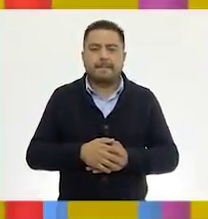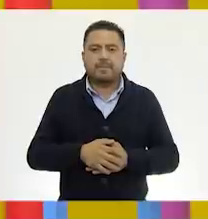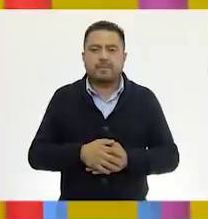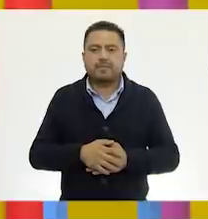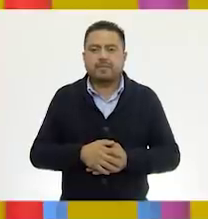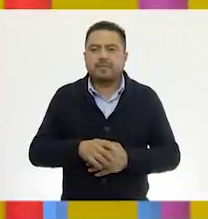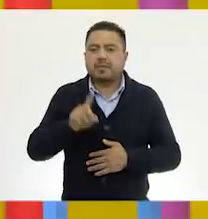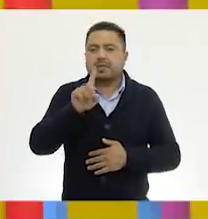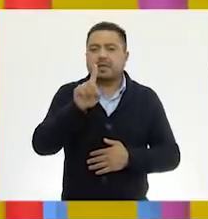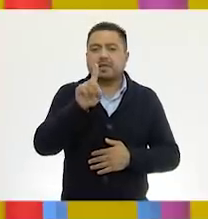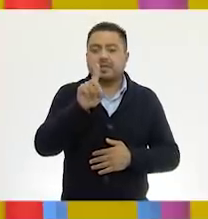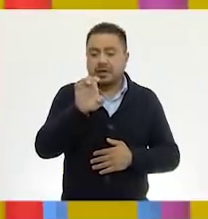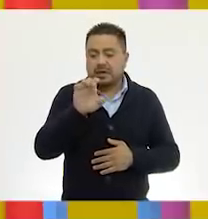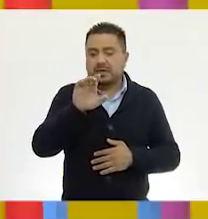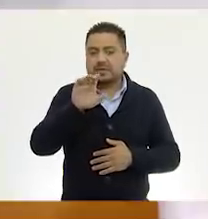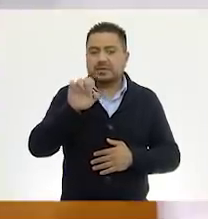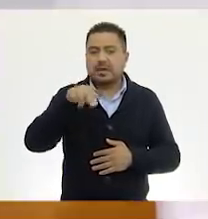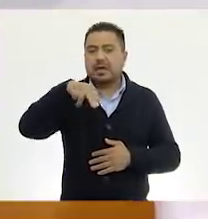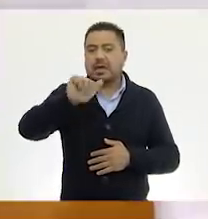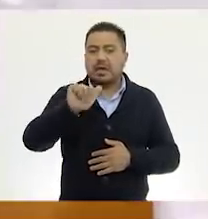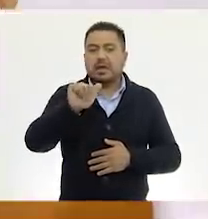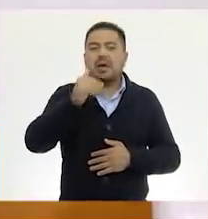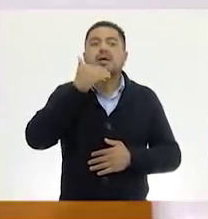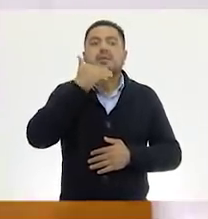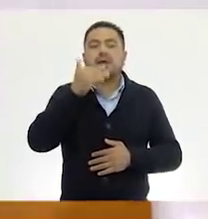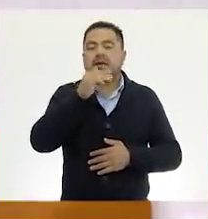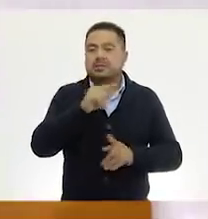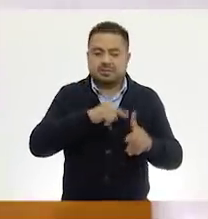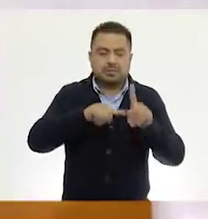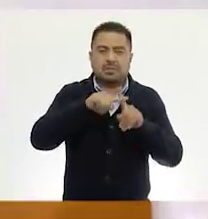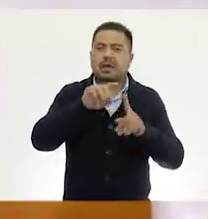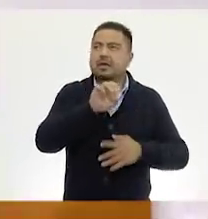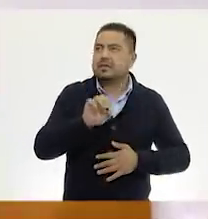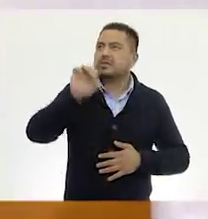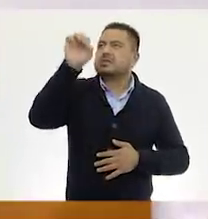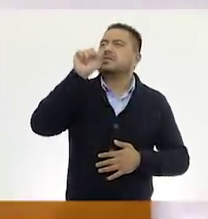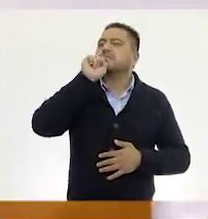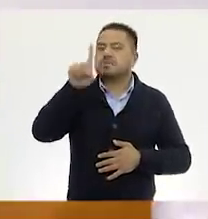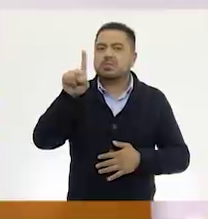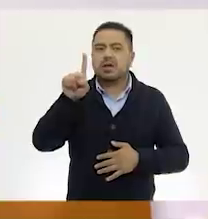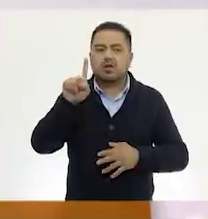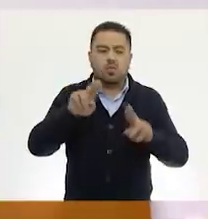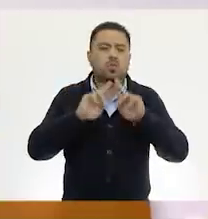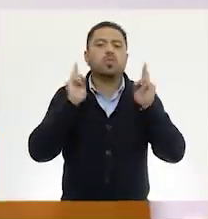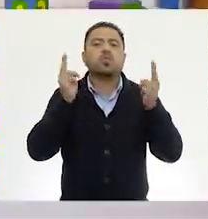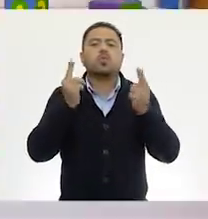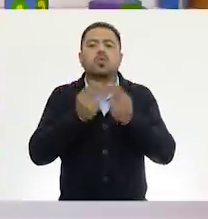Las decenas. Muy bien, también. También, tampoco hay. en unidades.